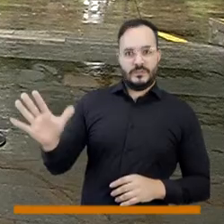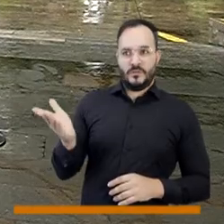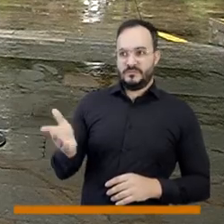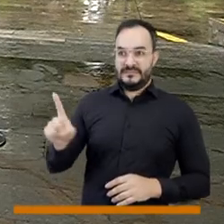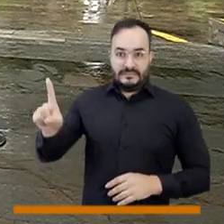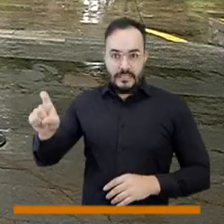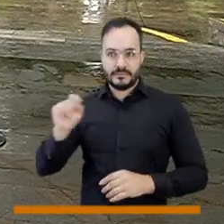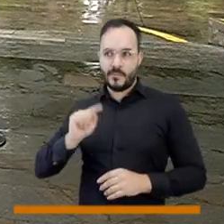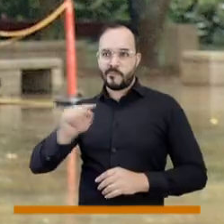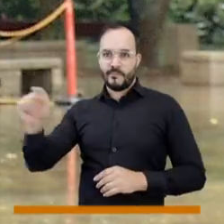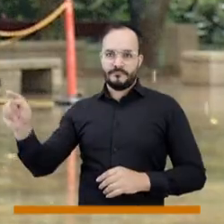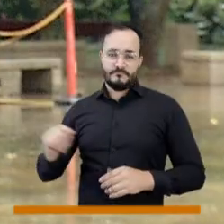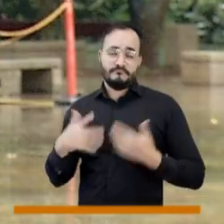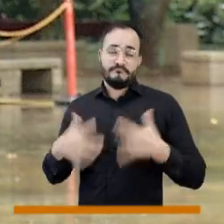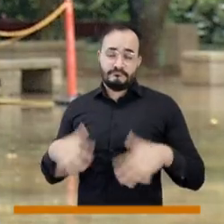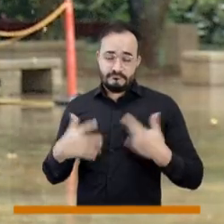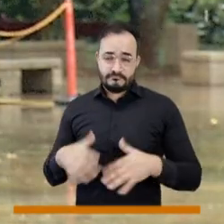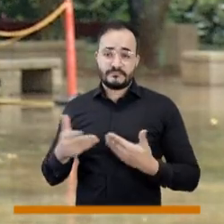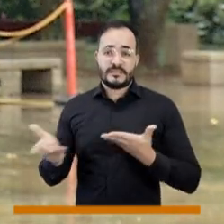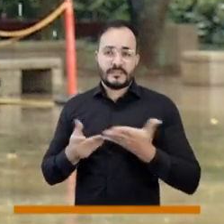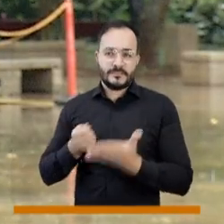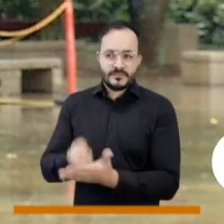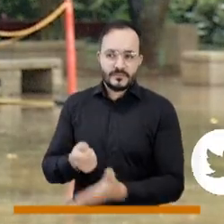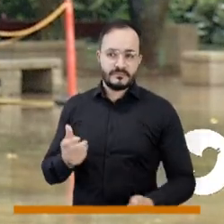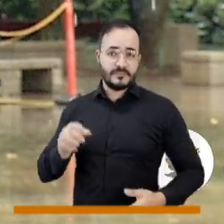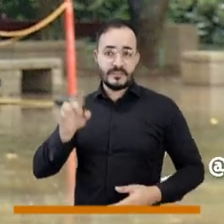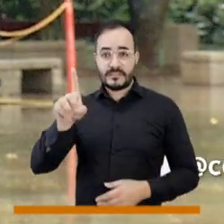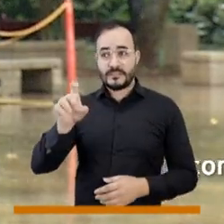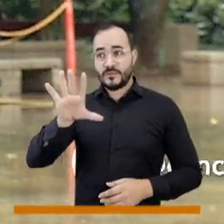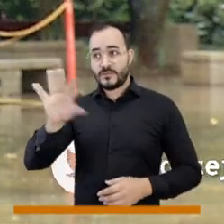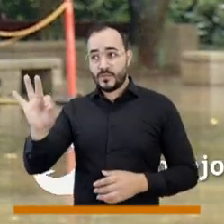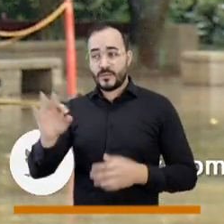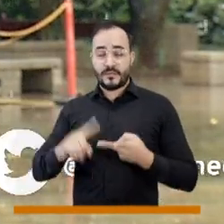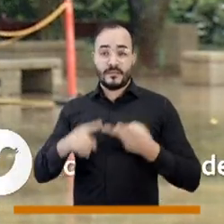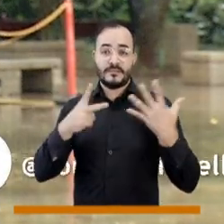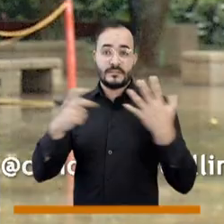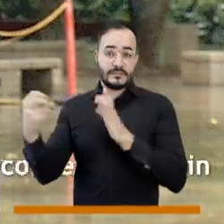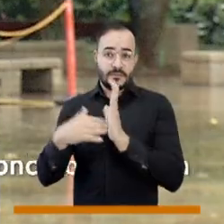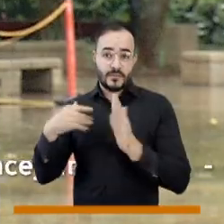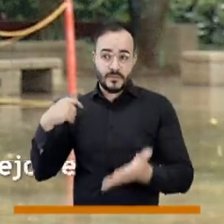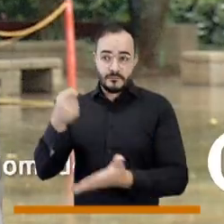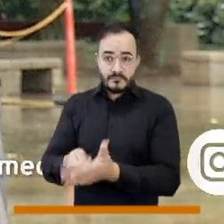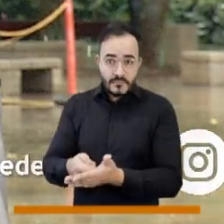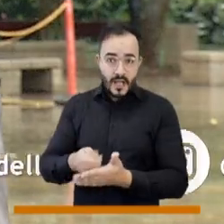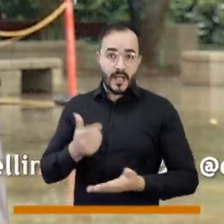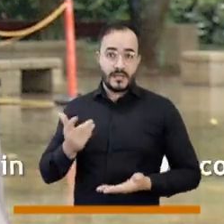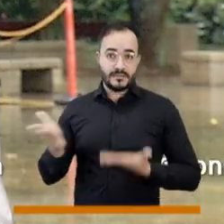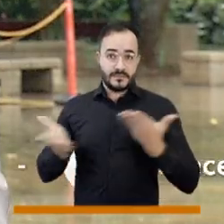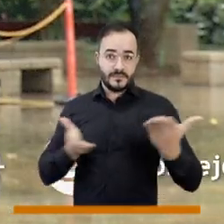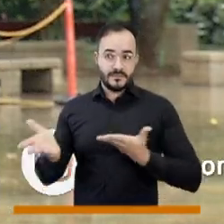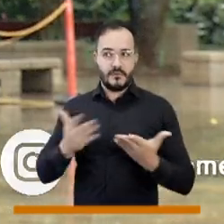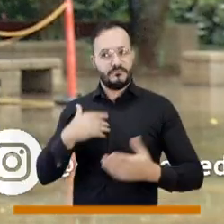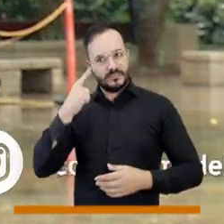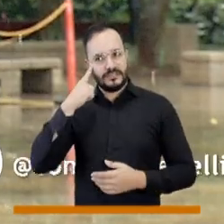los sobrecostos que tienen, hoy estamos hablando de tarifas de servicios públicos de 650, 700 mil pesos, que ya una familia